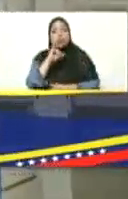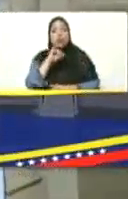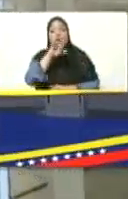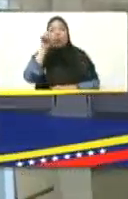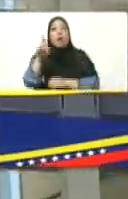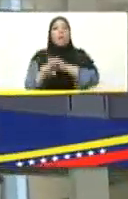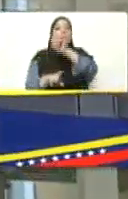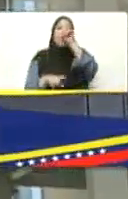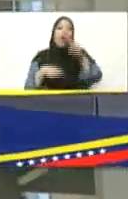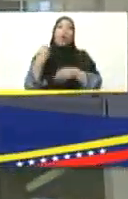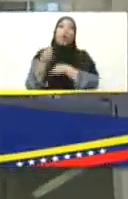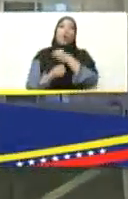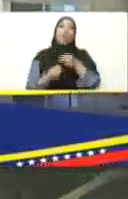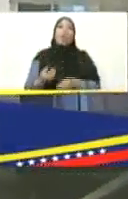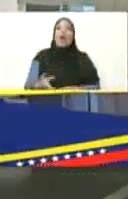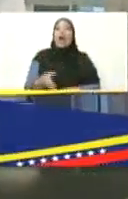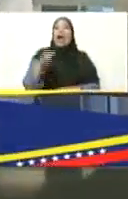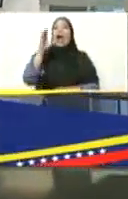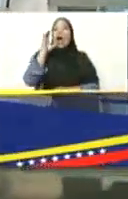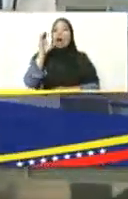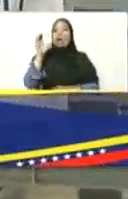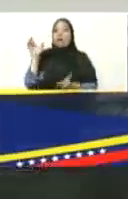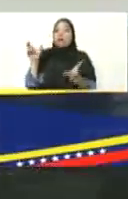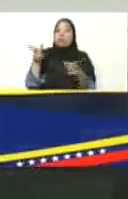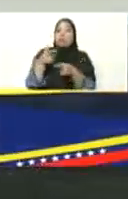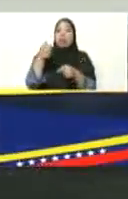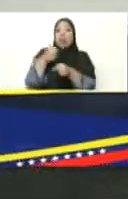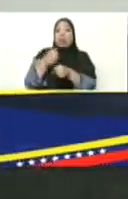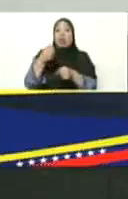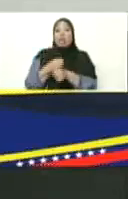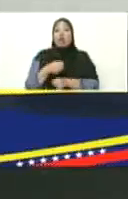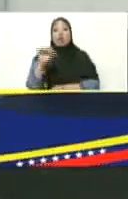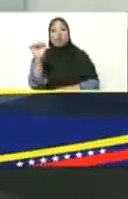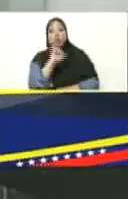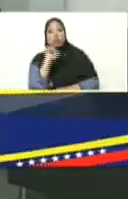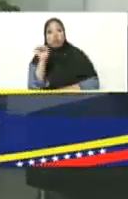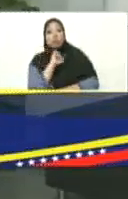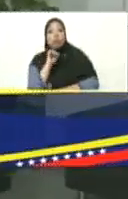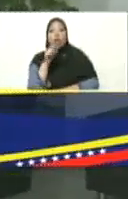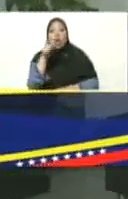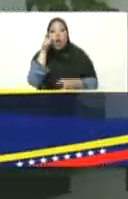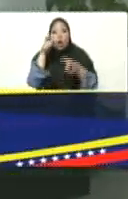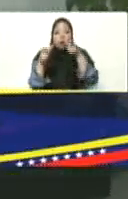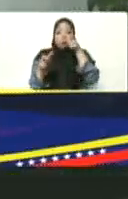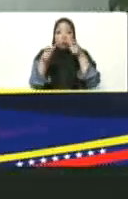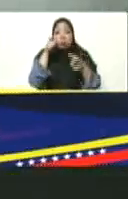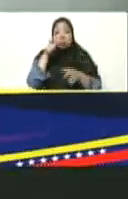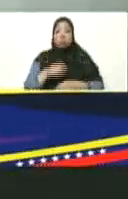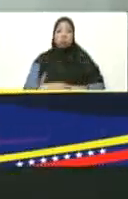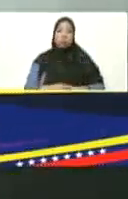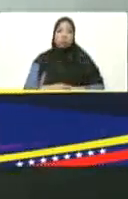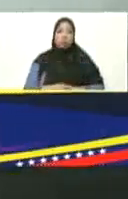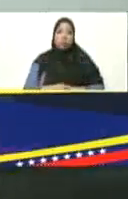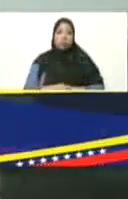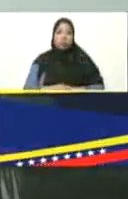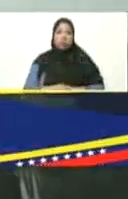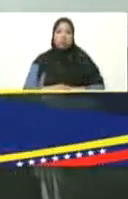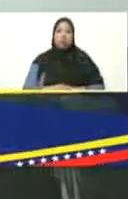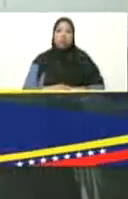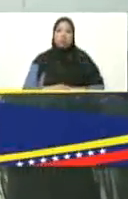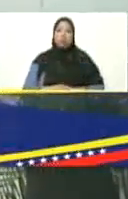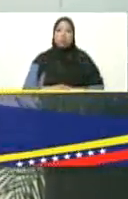preguntándole cómo está el agua, cómo está el gas, cómo está el transporte, cómo está la seguridad. Y bueno, me ha dicho que muy bien.